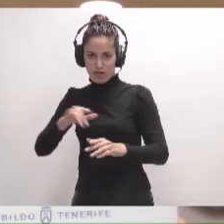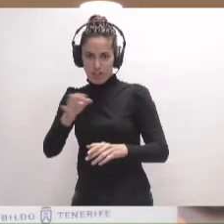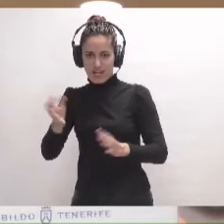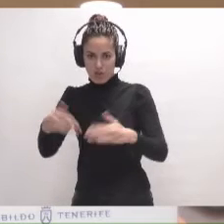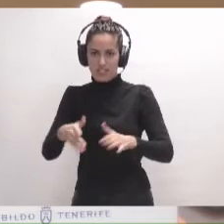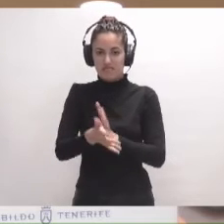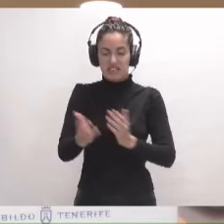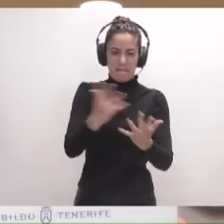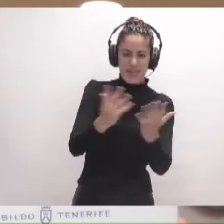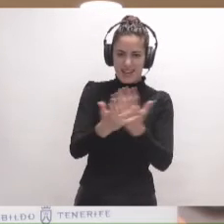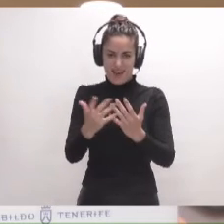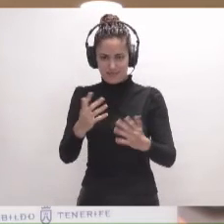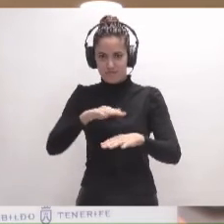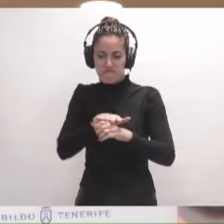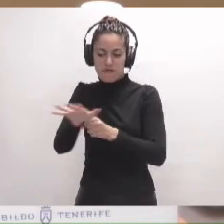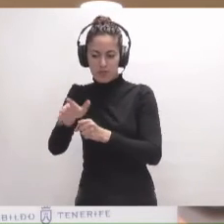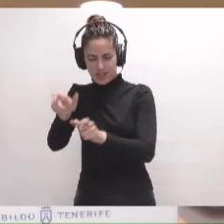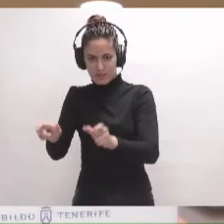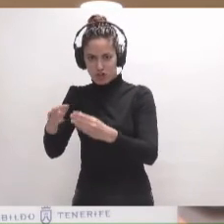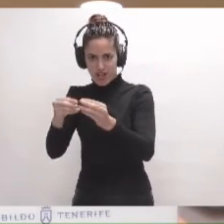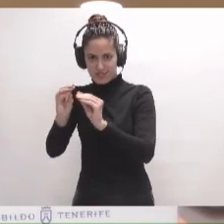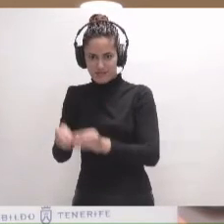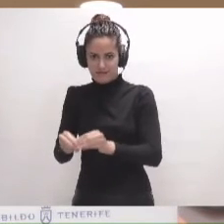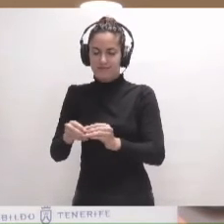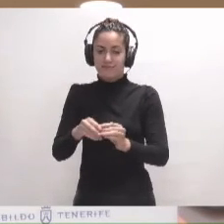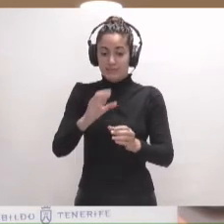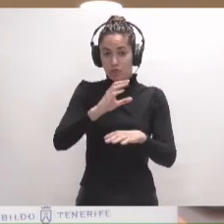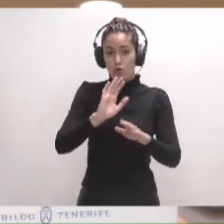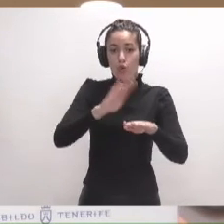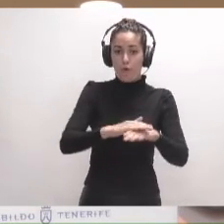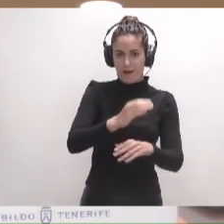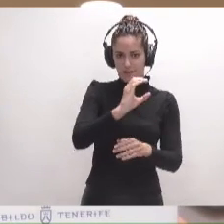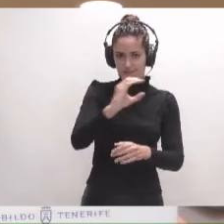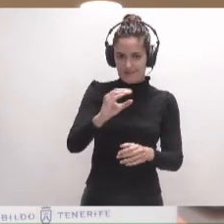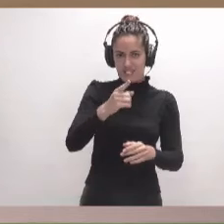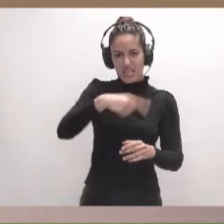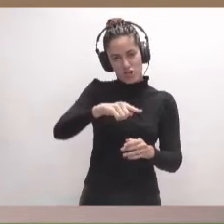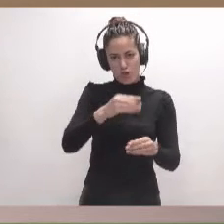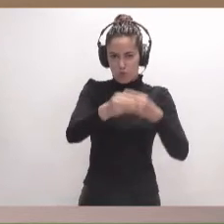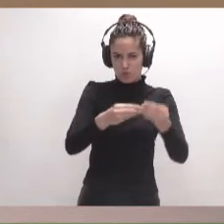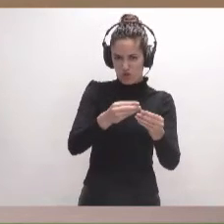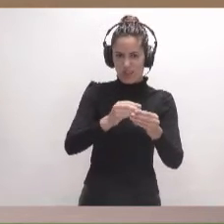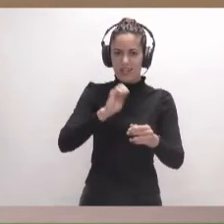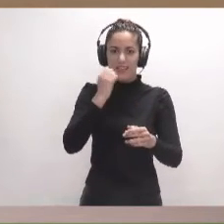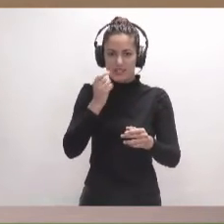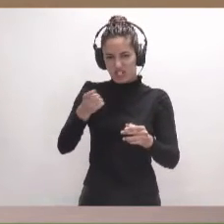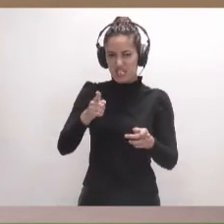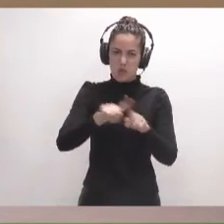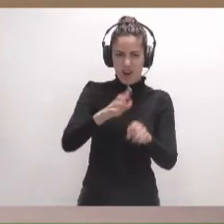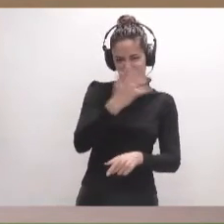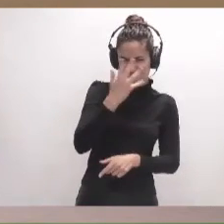a los reclamantes que tienen todo su derecho al Grupo de Coalición Canaria, que ha hecho una utilización perversa de esas reclamaciones,